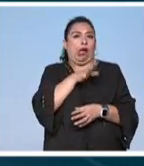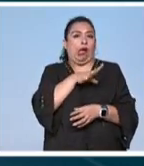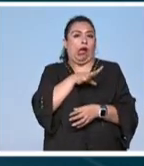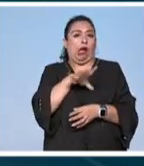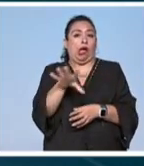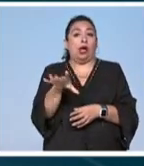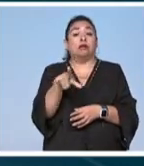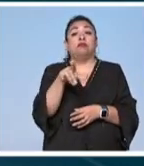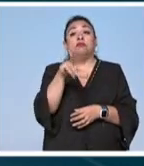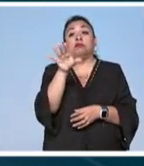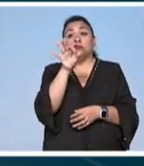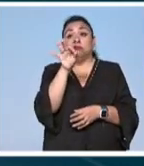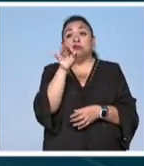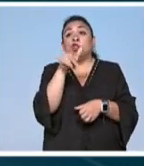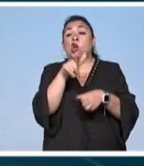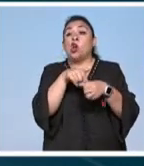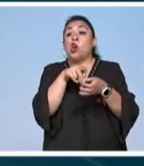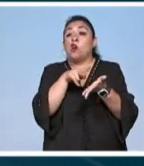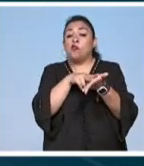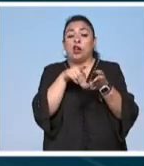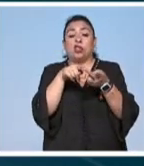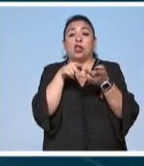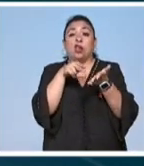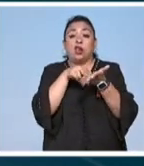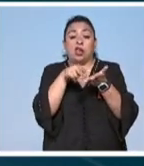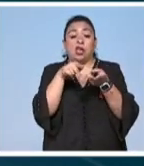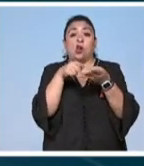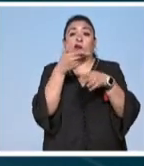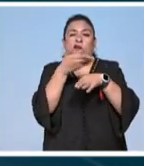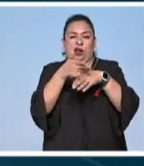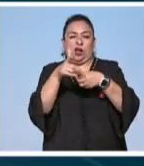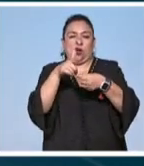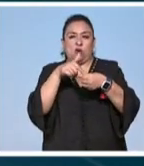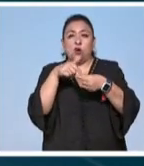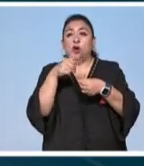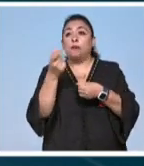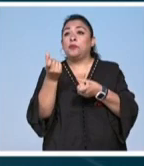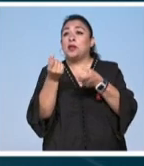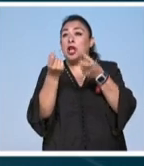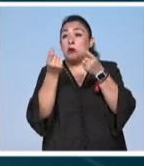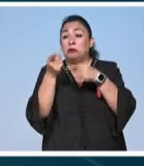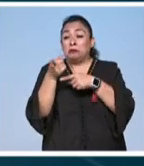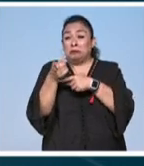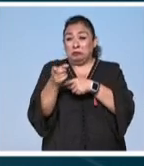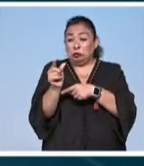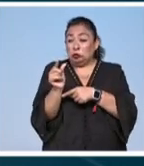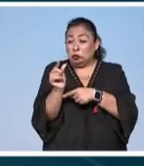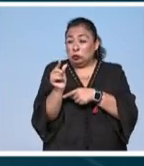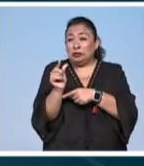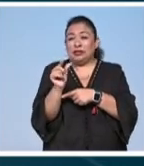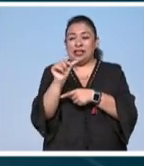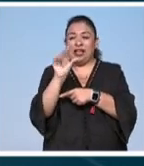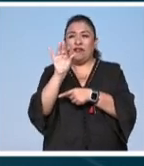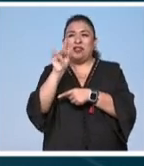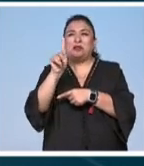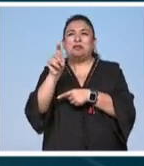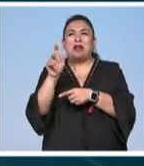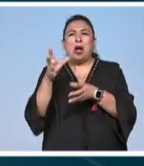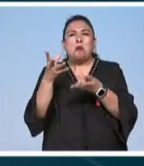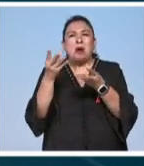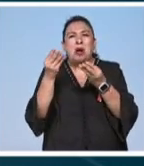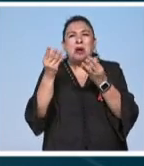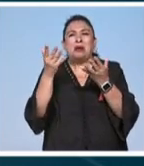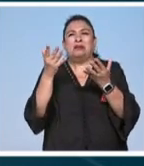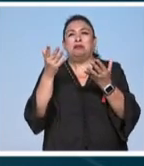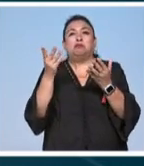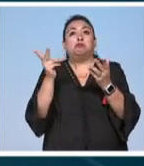insectos que pueden ser de color verde negro o blanco mientras algunos se refirieron a estos ácidos como una plaga de